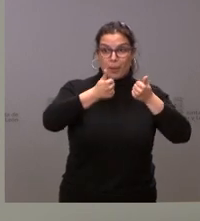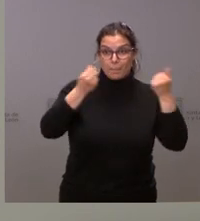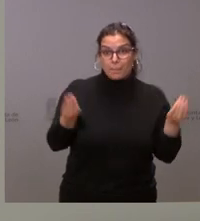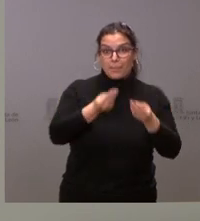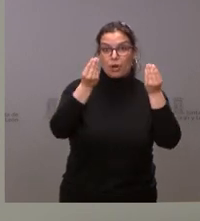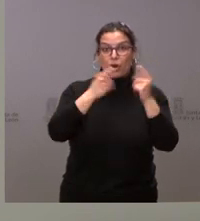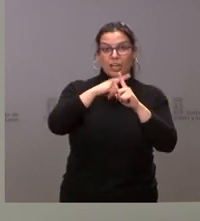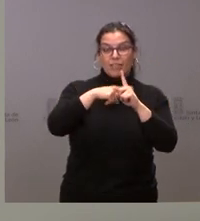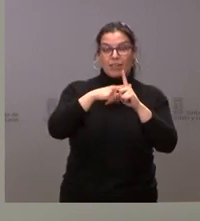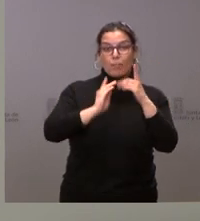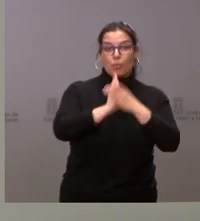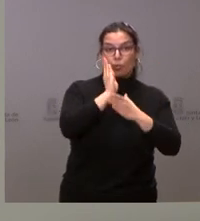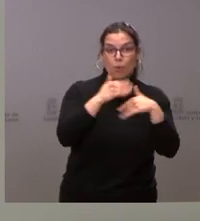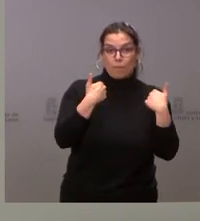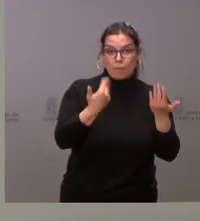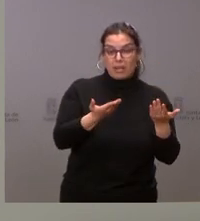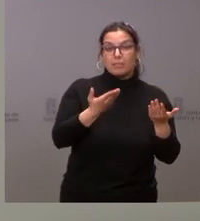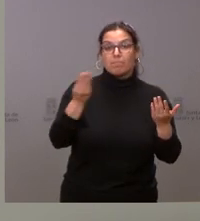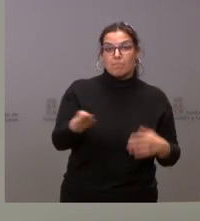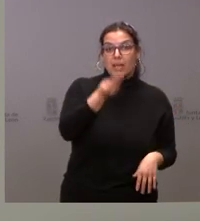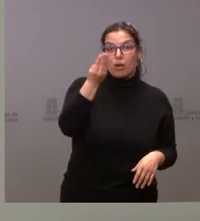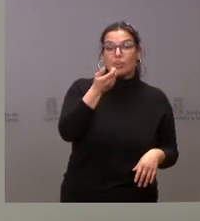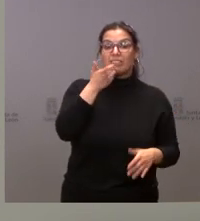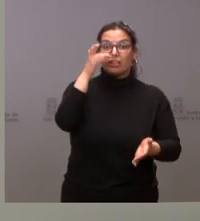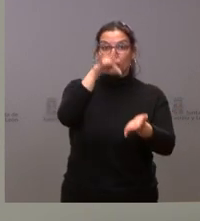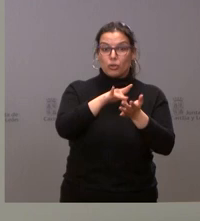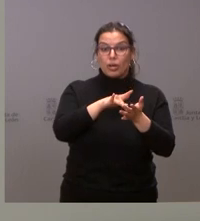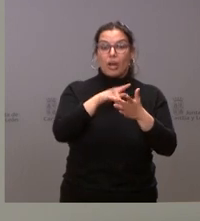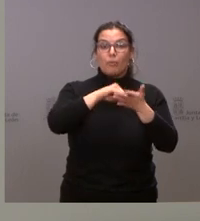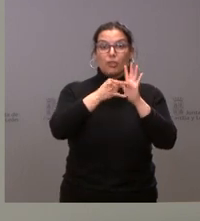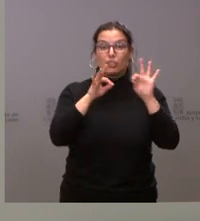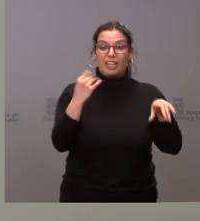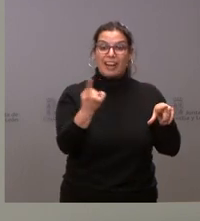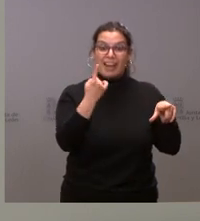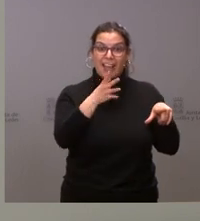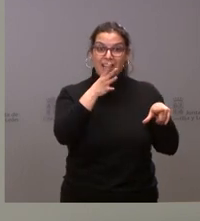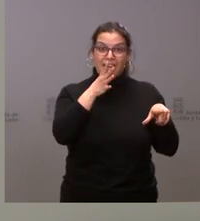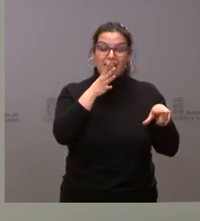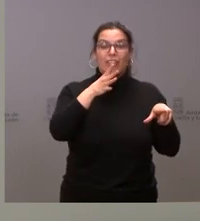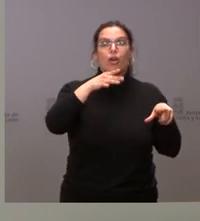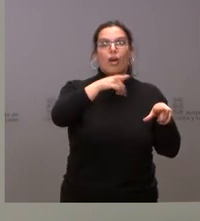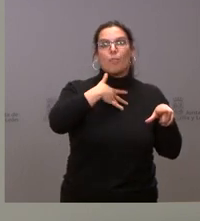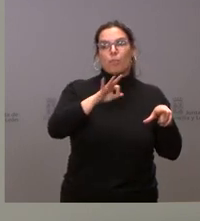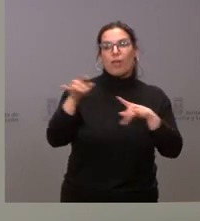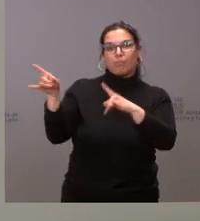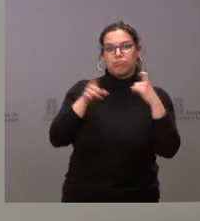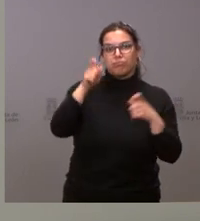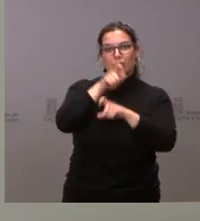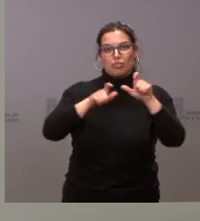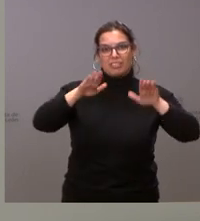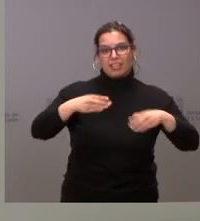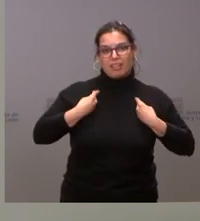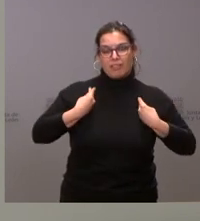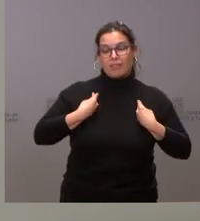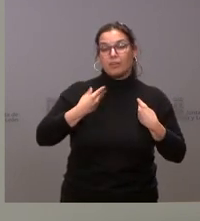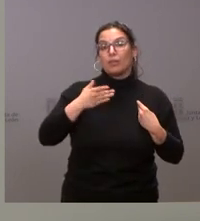producción. Y, además, está demostrado que allí, donde se desarrollan proyectos de regadíos, hay más capacidad de fijar población. Tienen ustedes